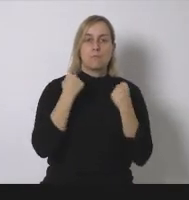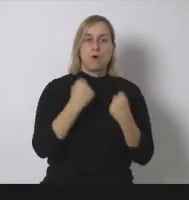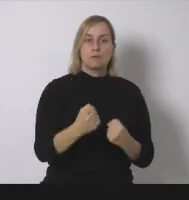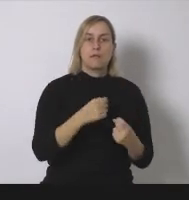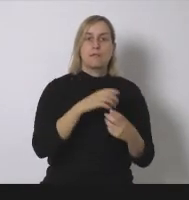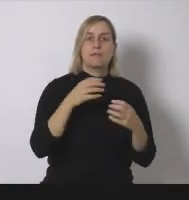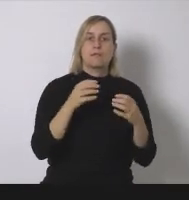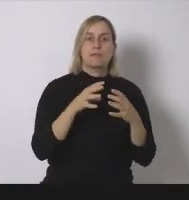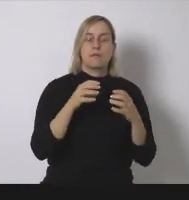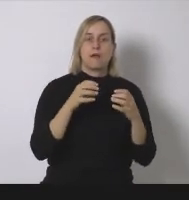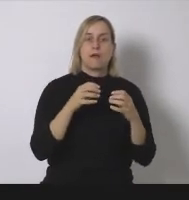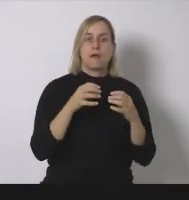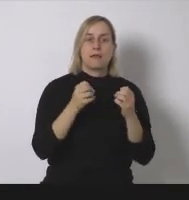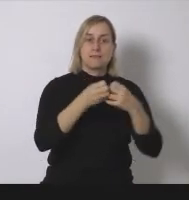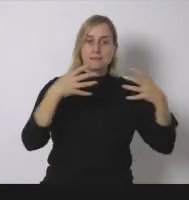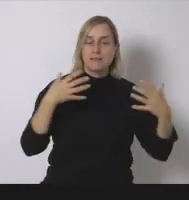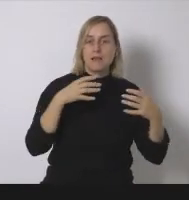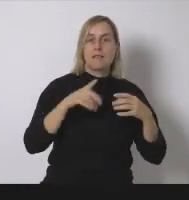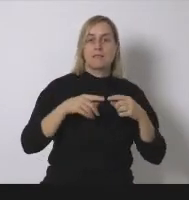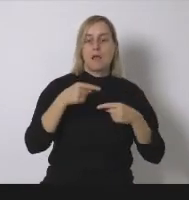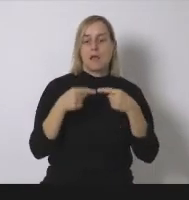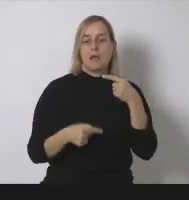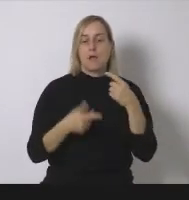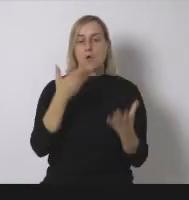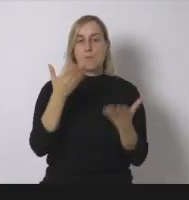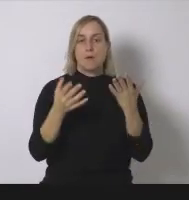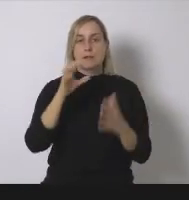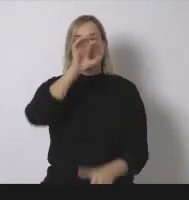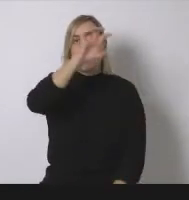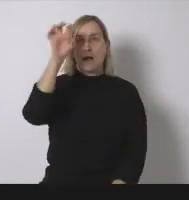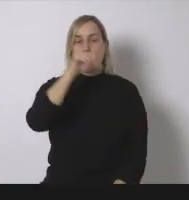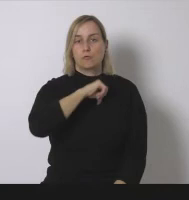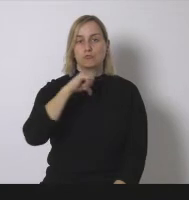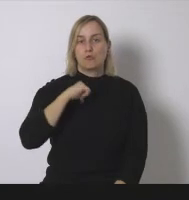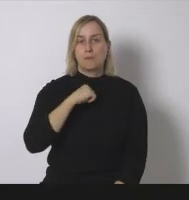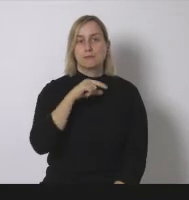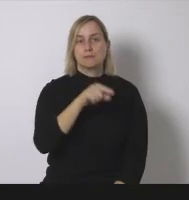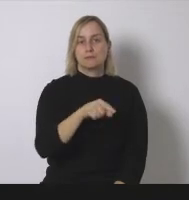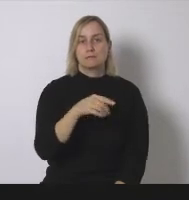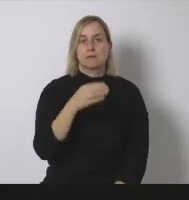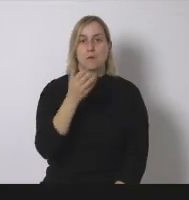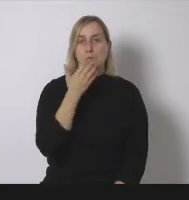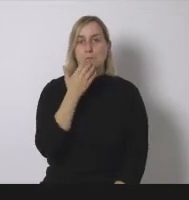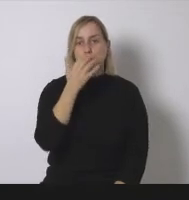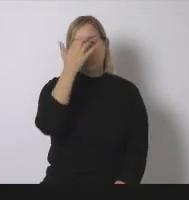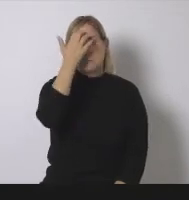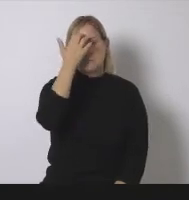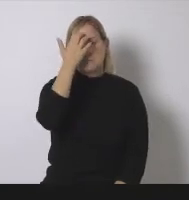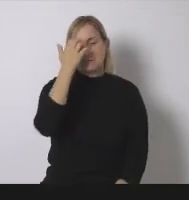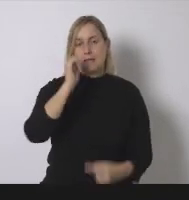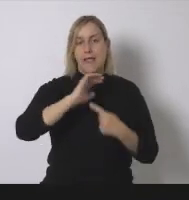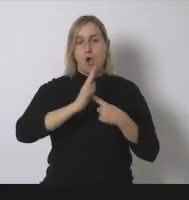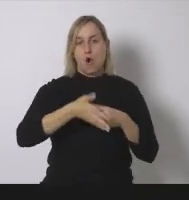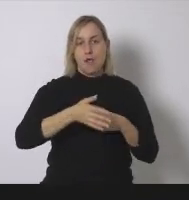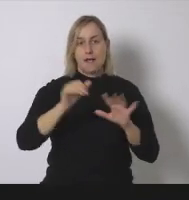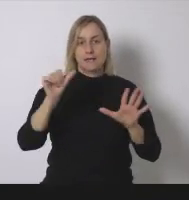España pues tanto la eólica es la sexta comunidad autónoma en fotovoltaica es